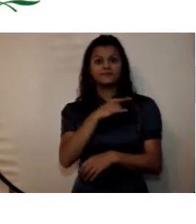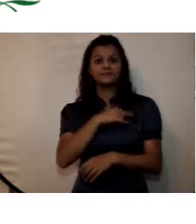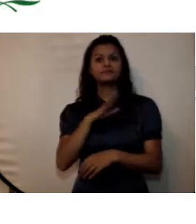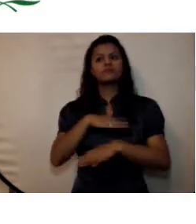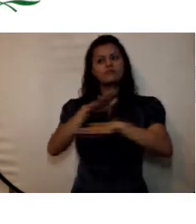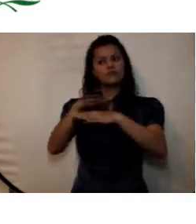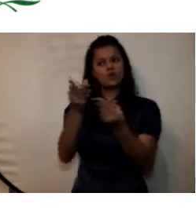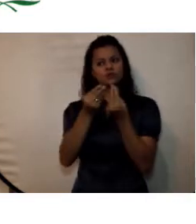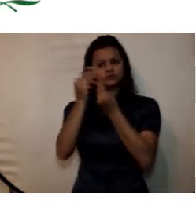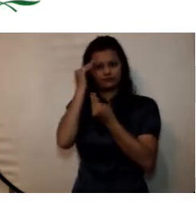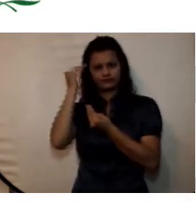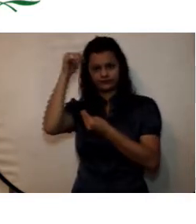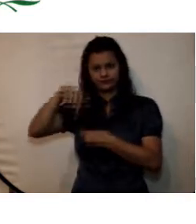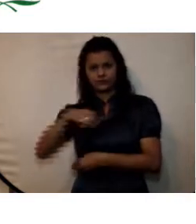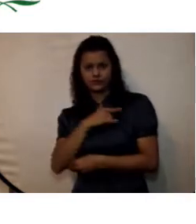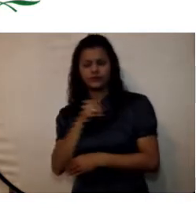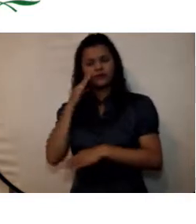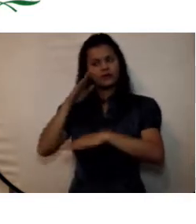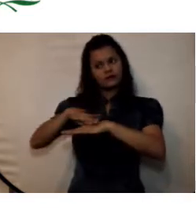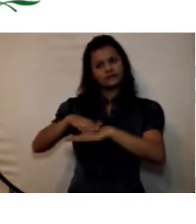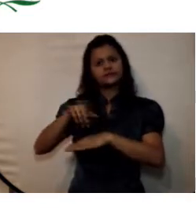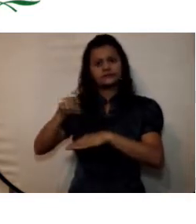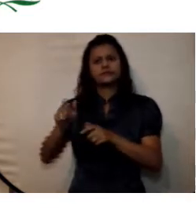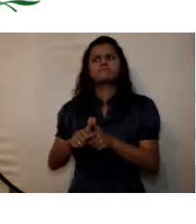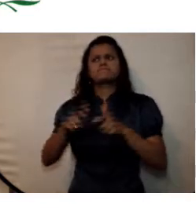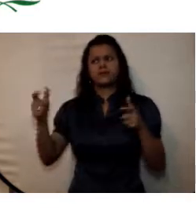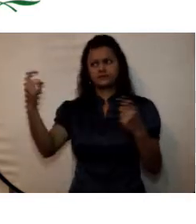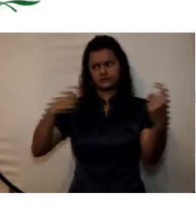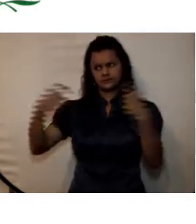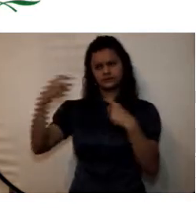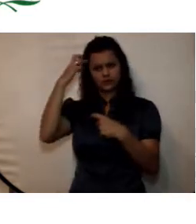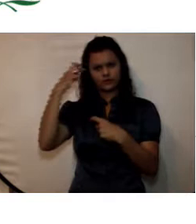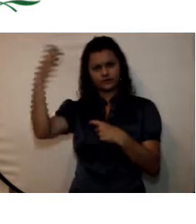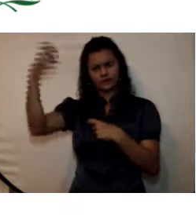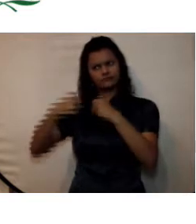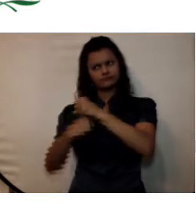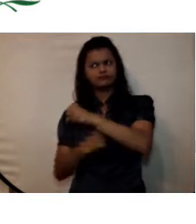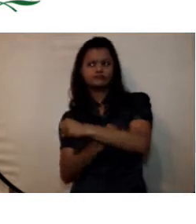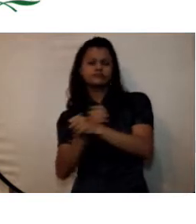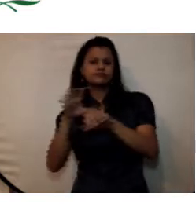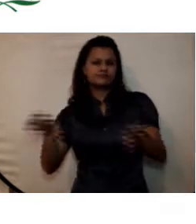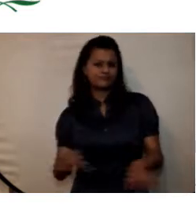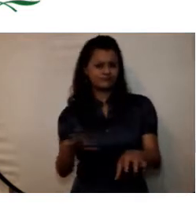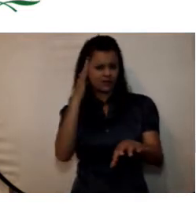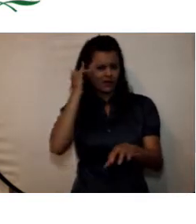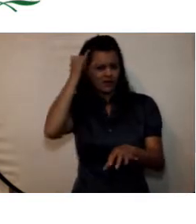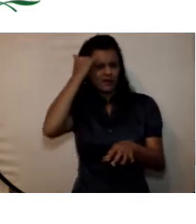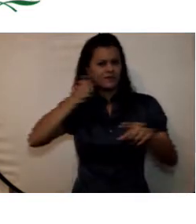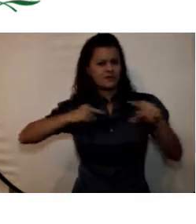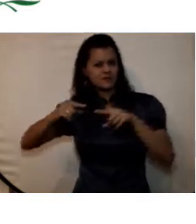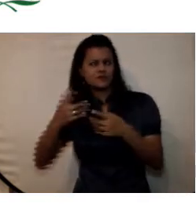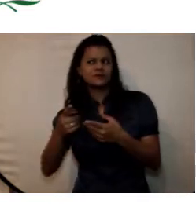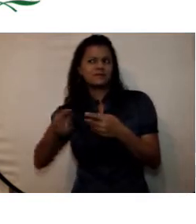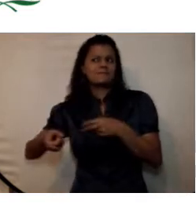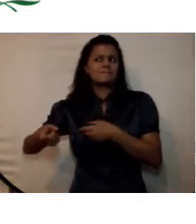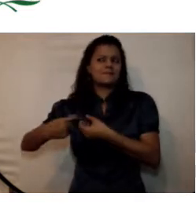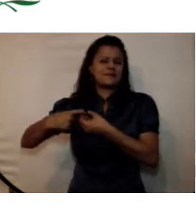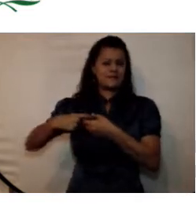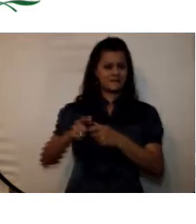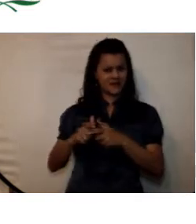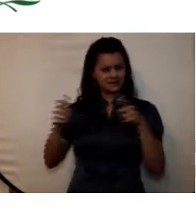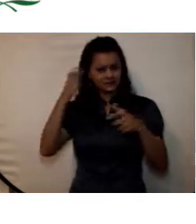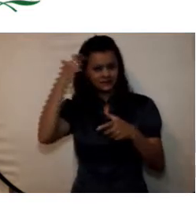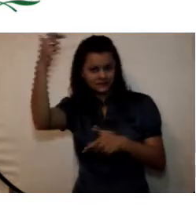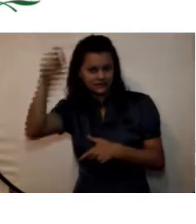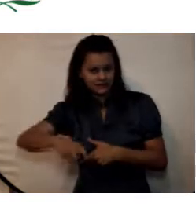superior universitario una ampliación de cargos de planta para fortalecer las actividades académicas y administrativas y para todos los años